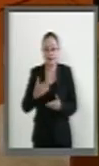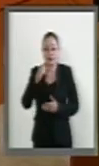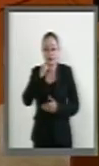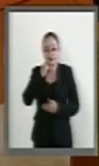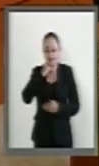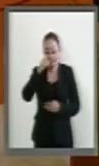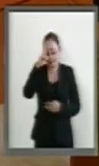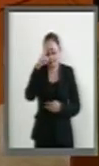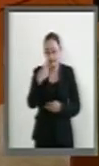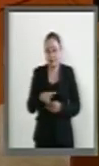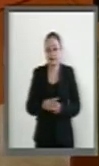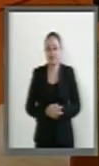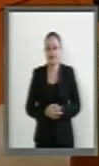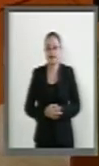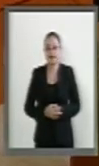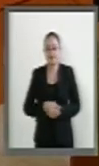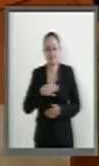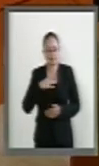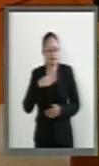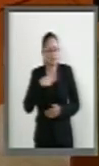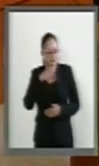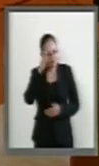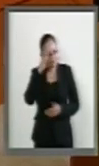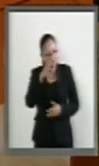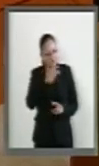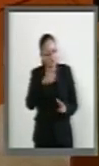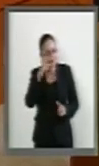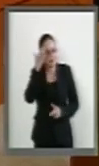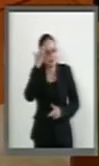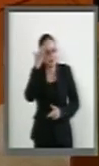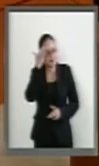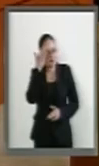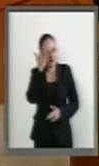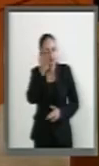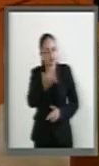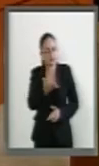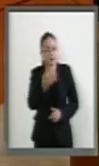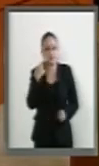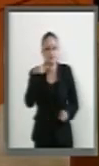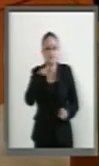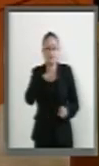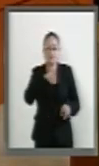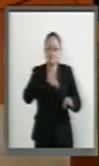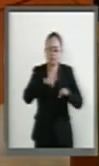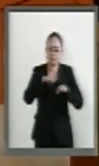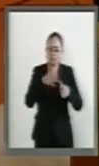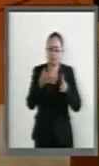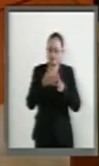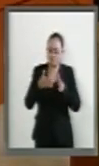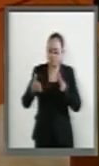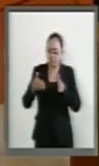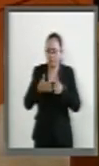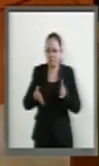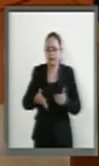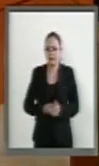República. La saludo con un reconocimiento amplio al trabajo que ha venido desarrollando.